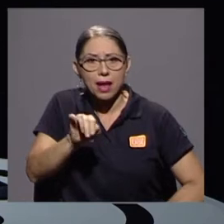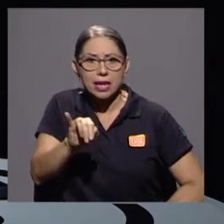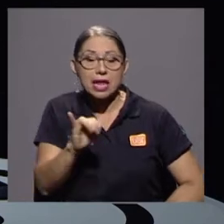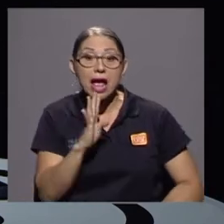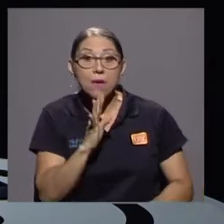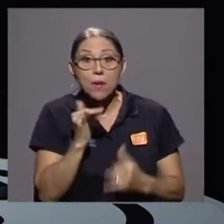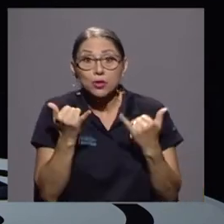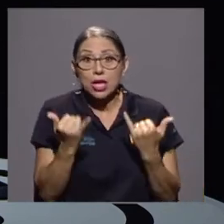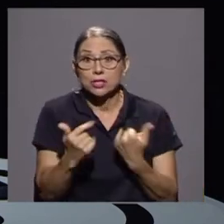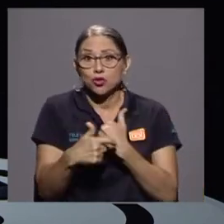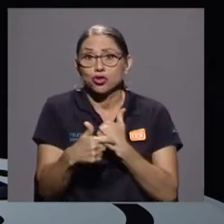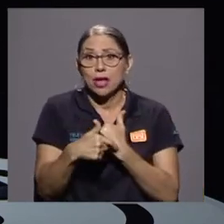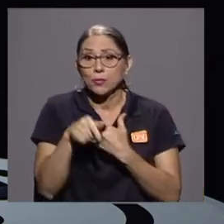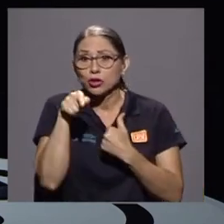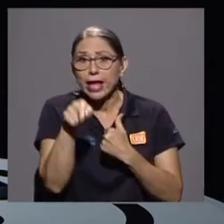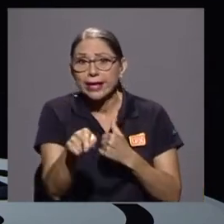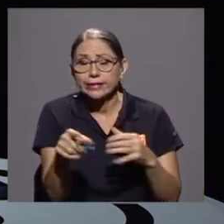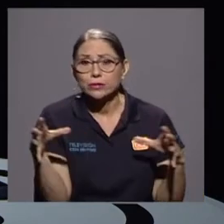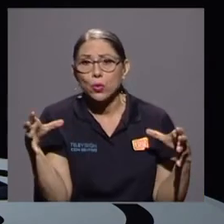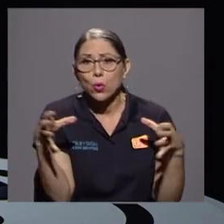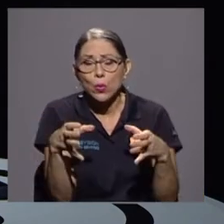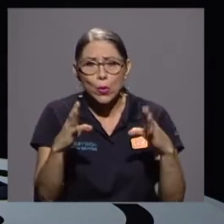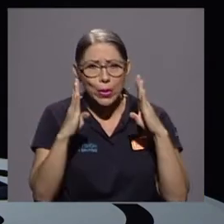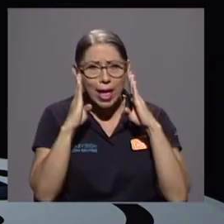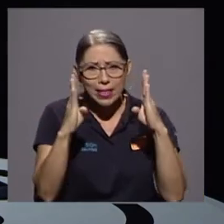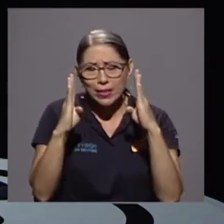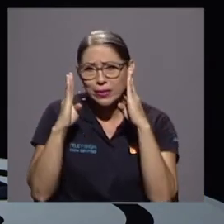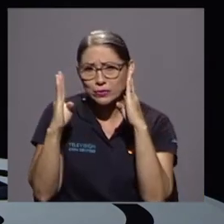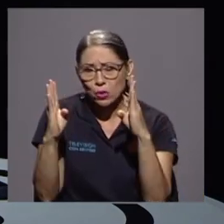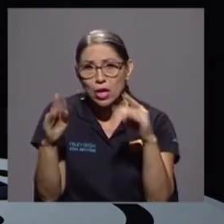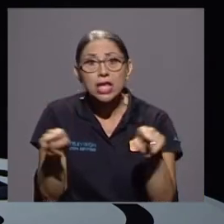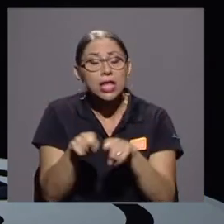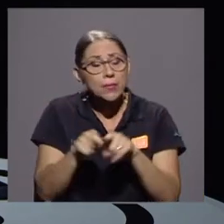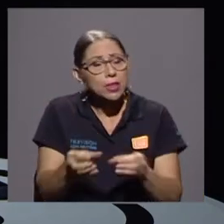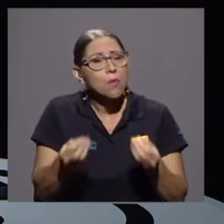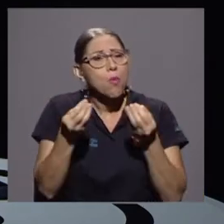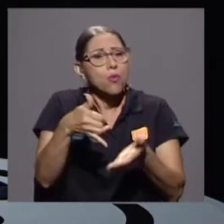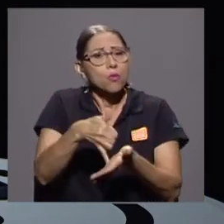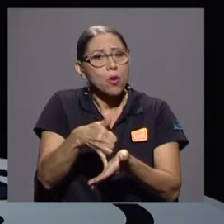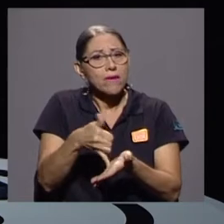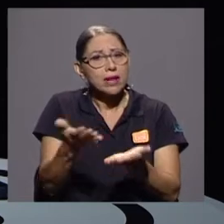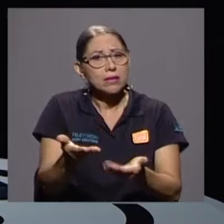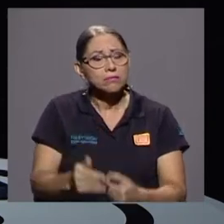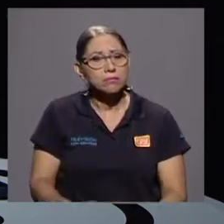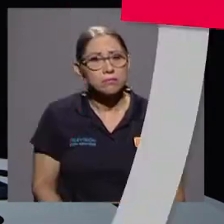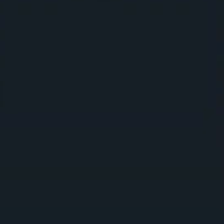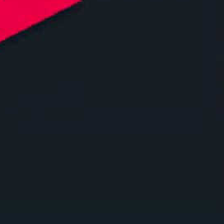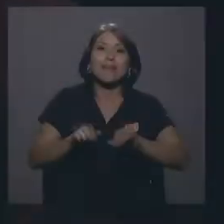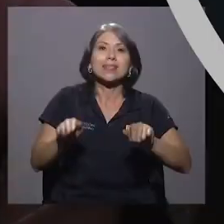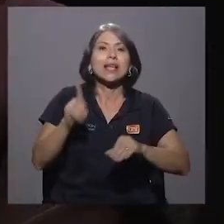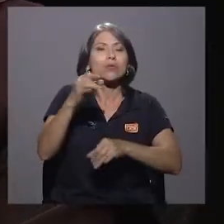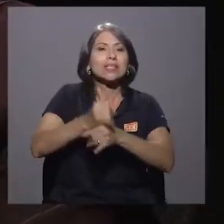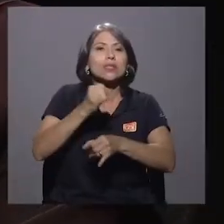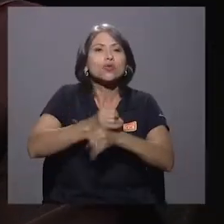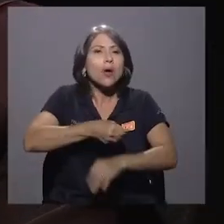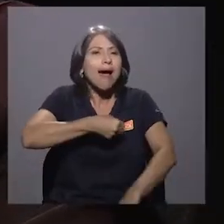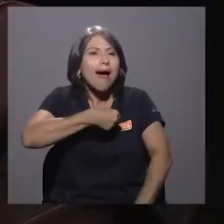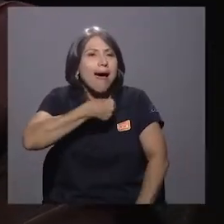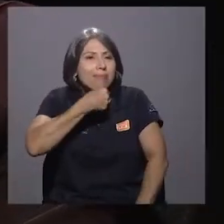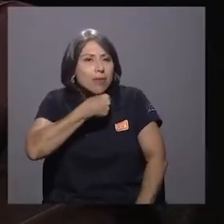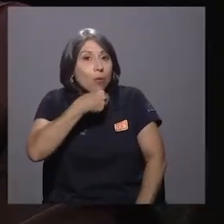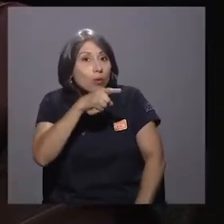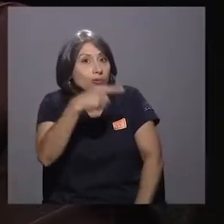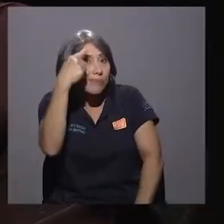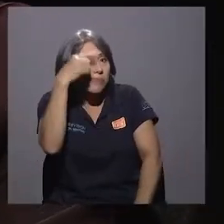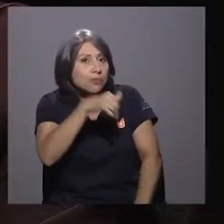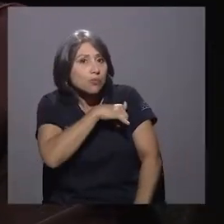es un grupo de atención y además de tremenda vulnerabilidad. Bueno, yo no